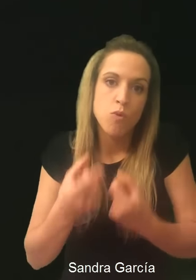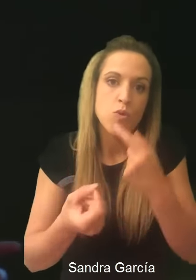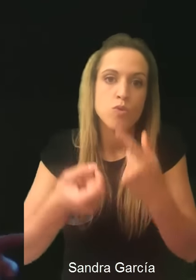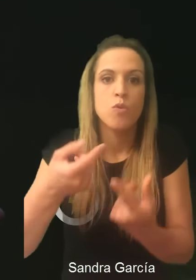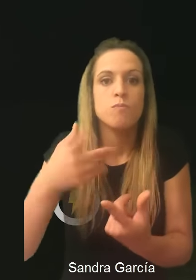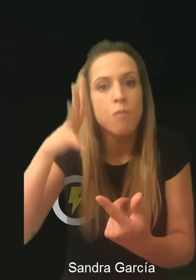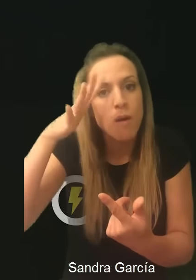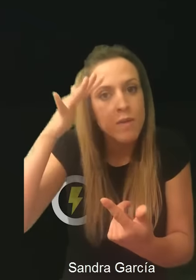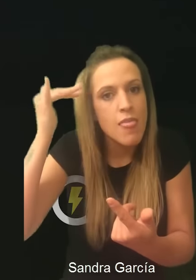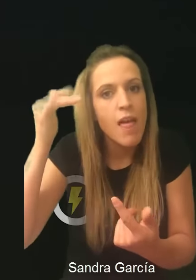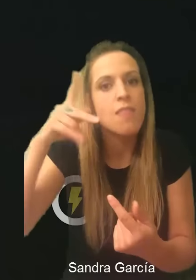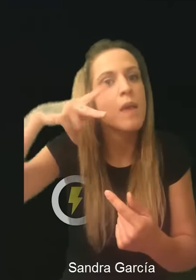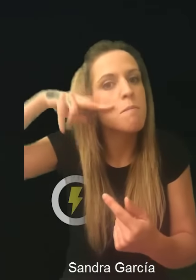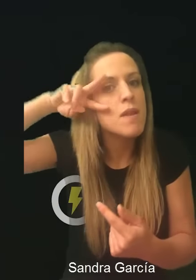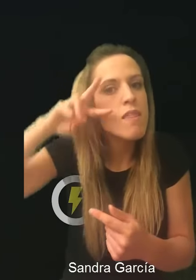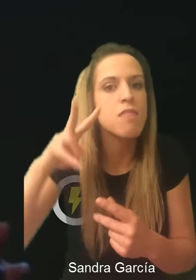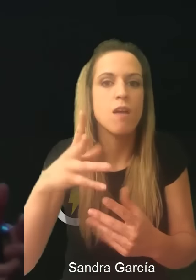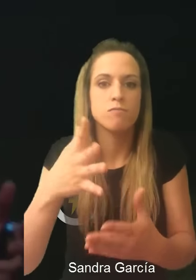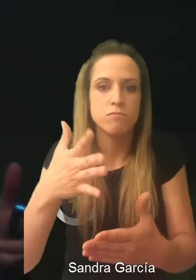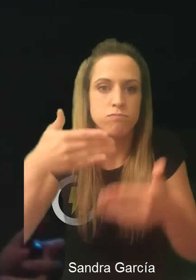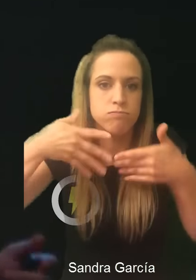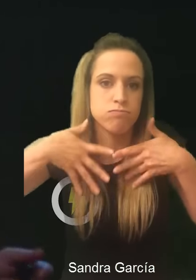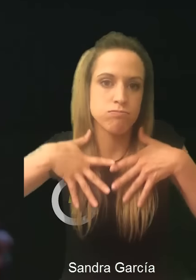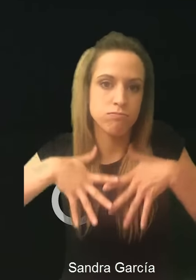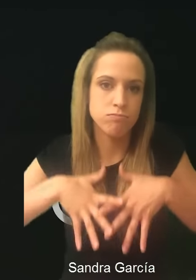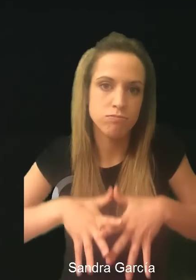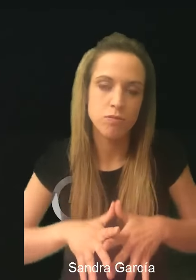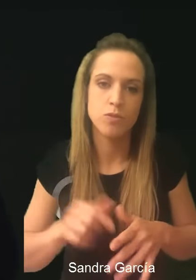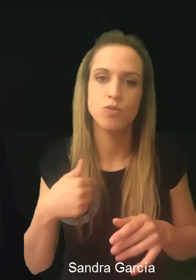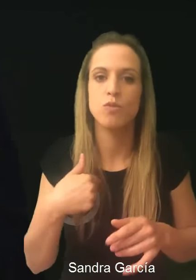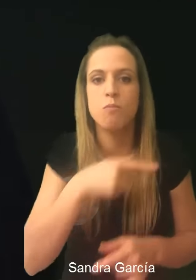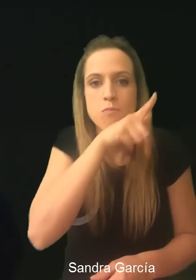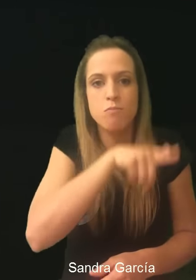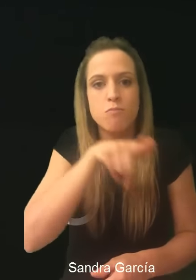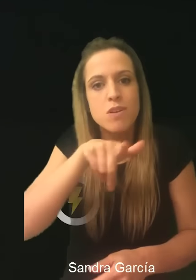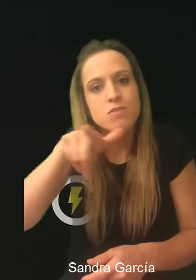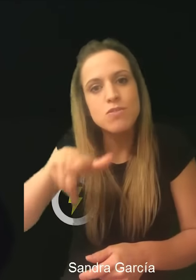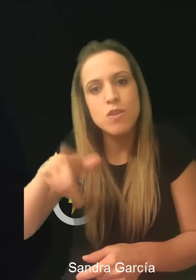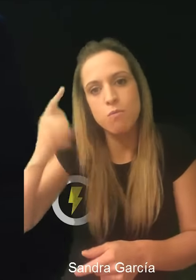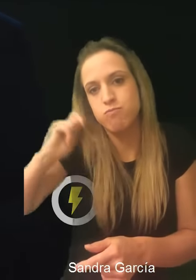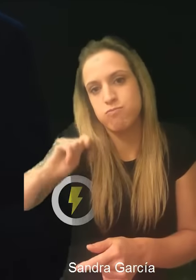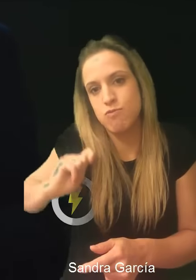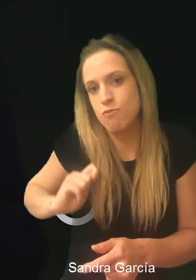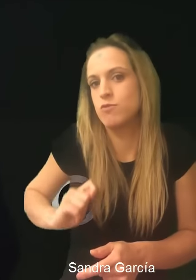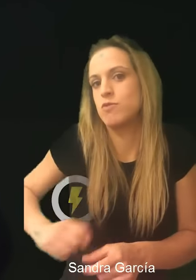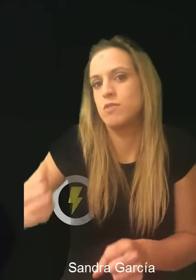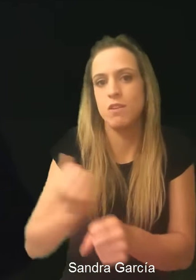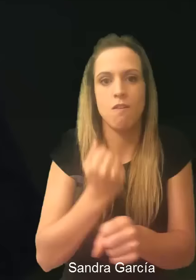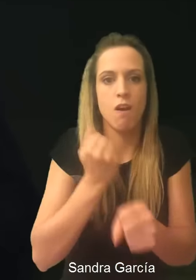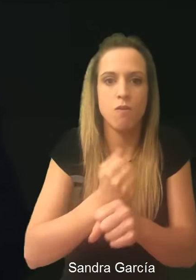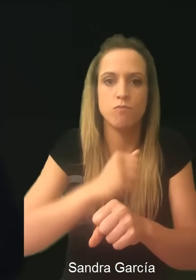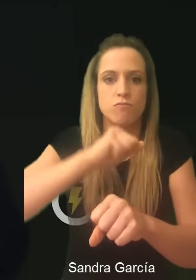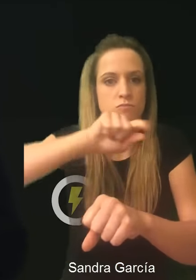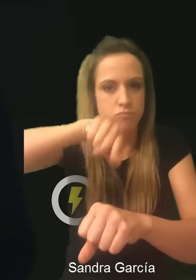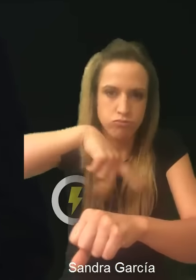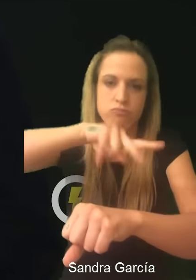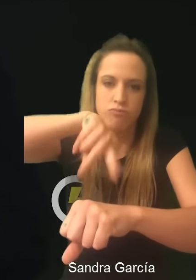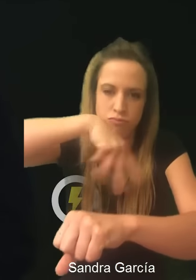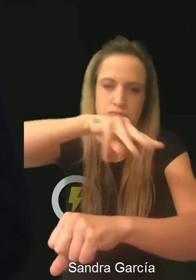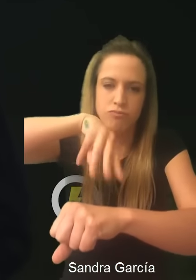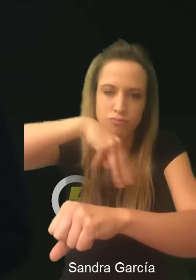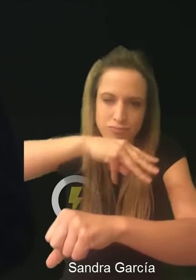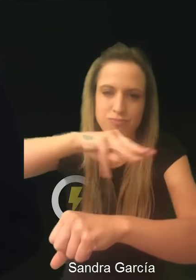determinadas habilidades, experiencias. Estuve ya al piente y el cañón con profesionales